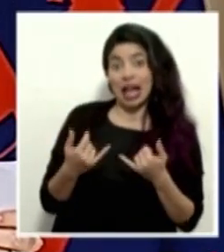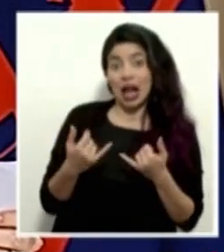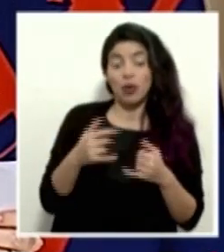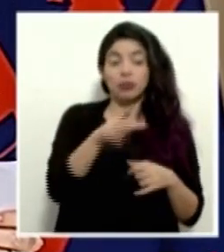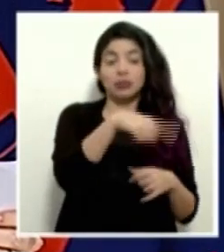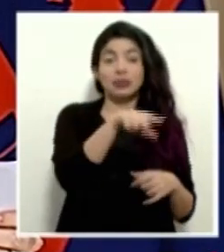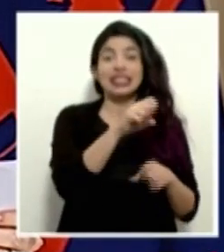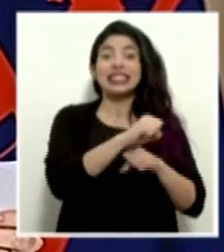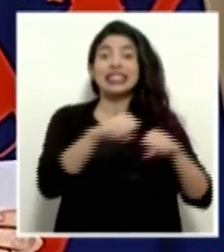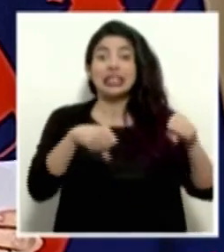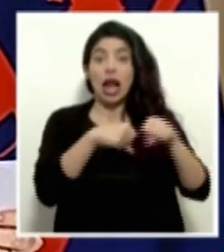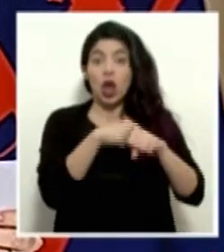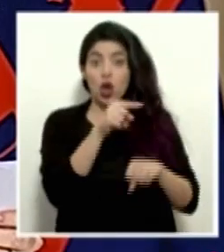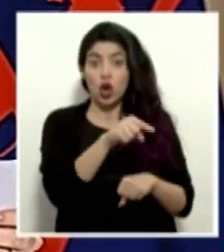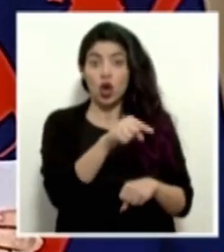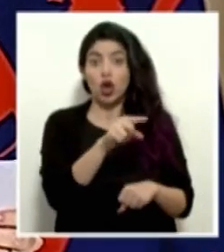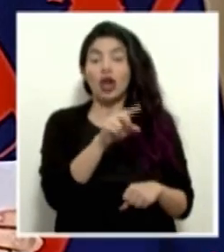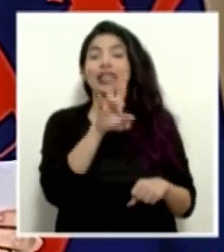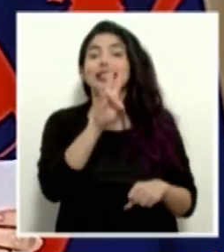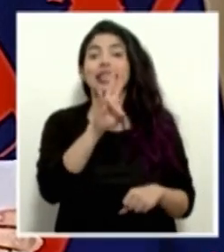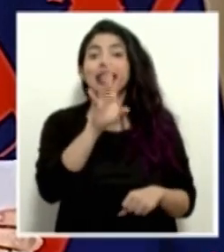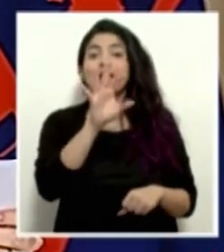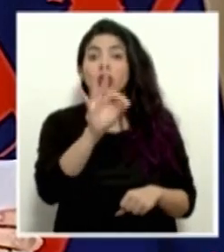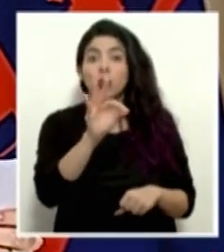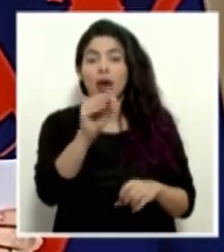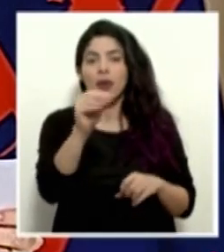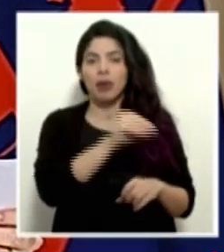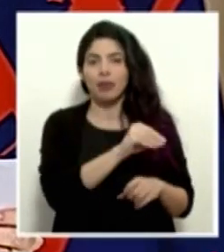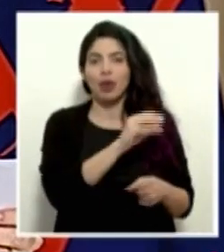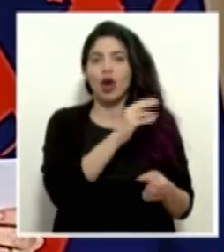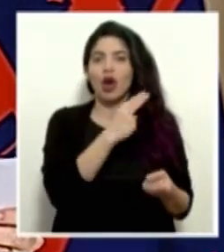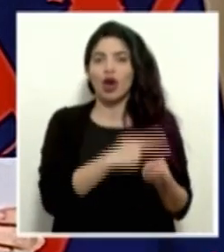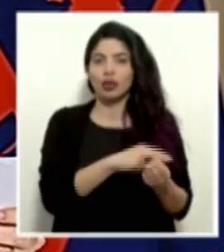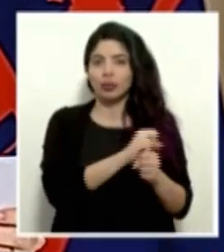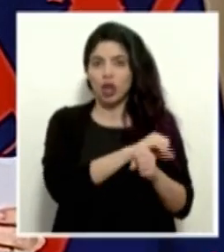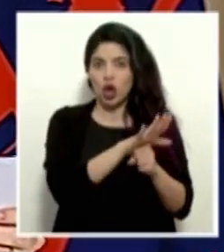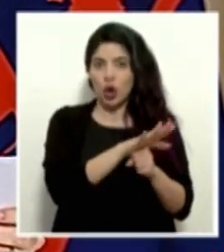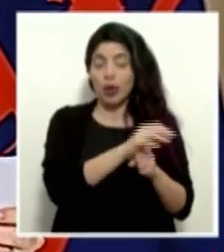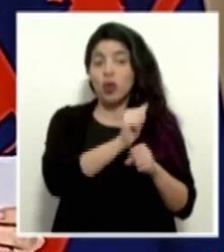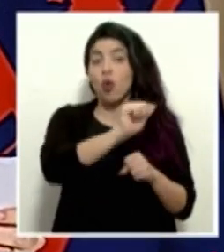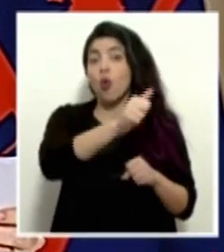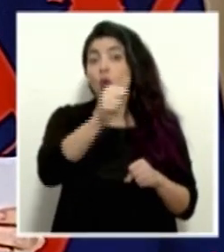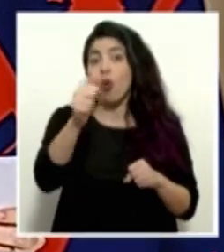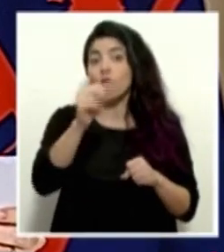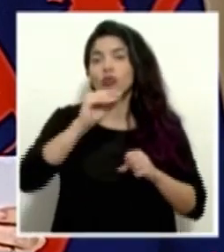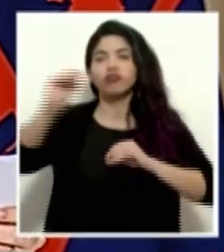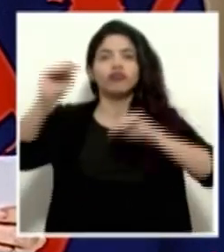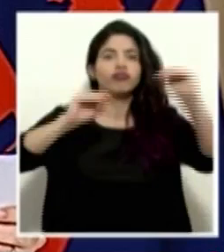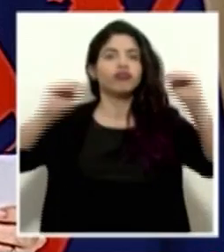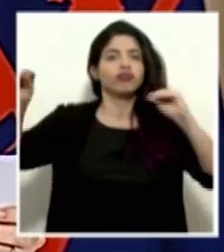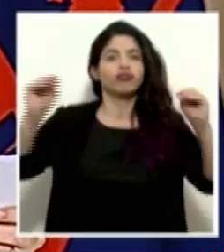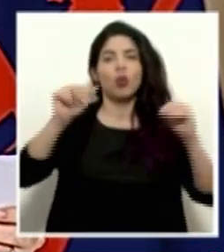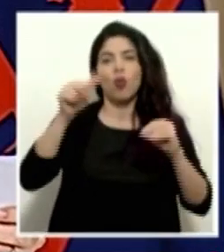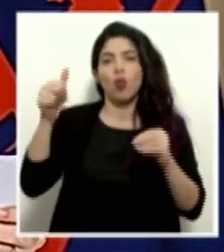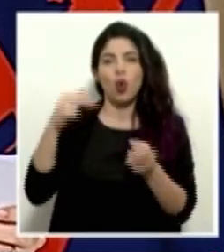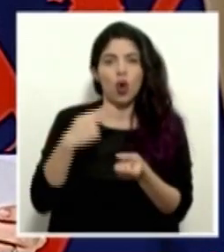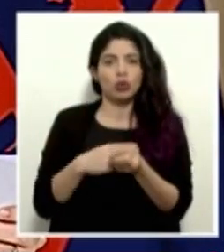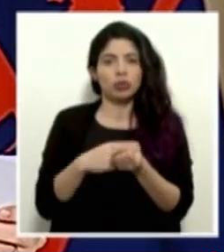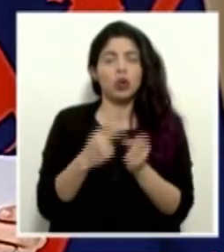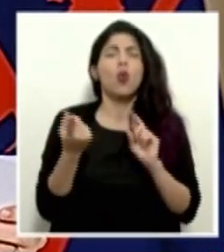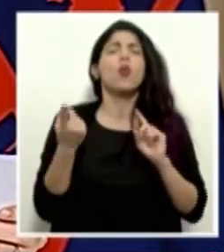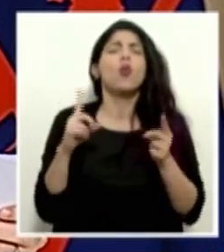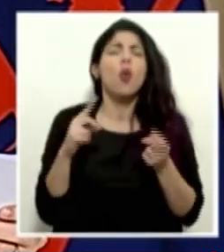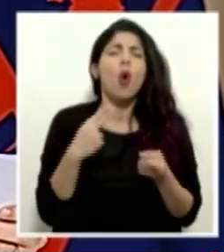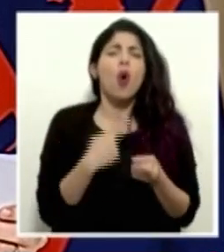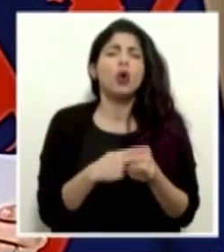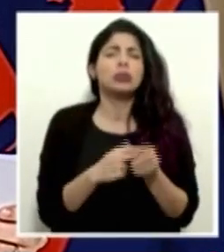salón, 79 están en SEACO y luego el resto están en una serie de hospitales. El que más tiene es el hospital